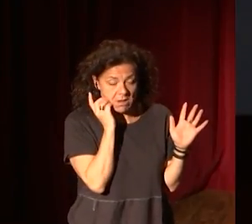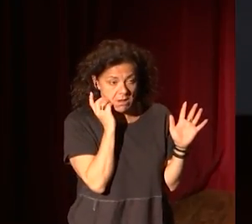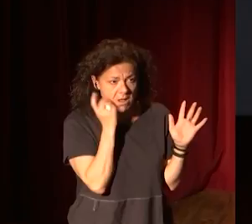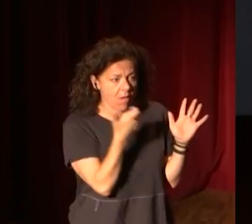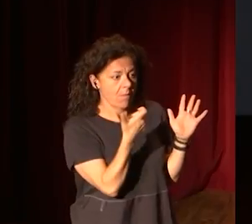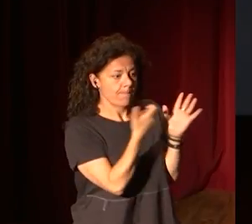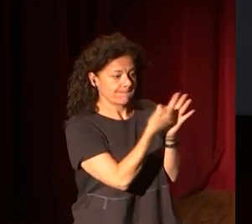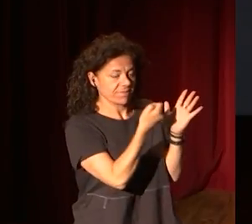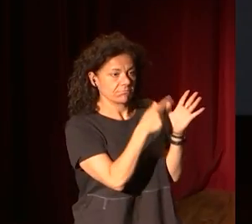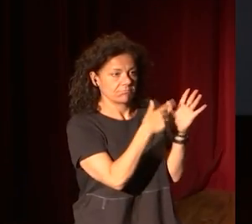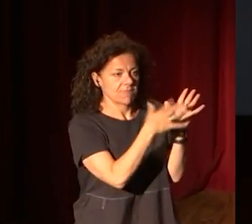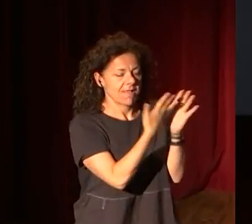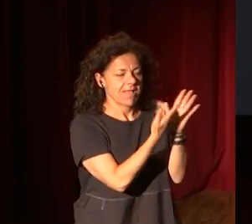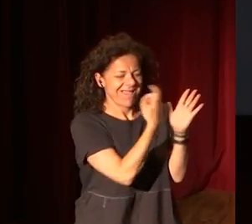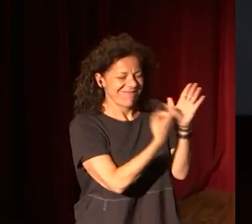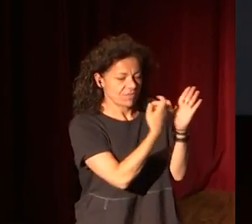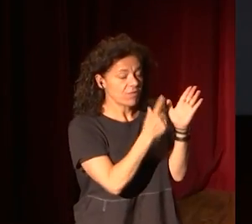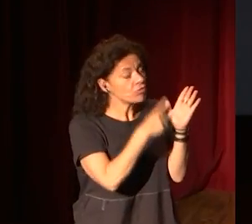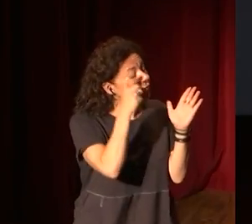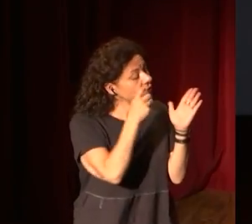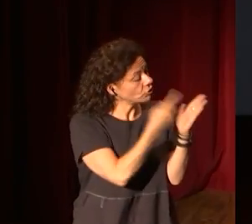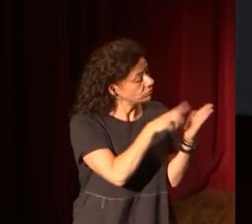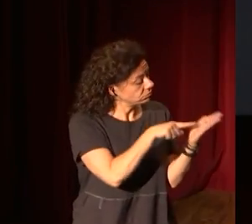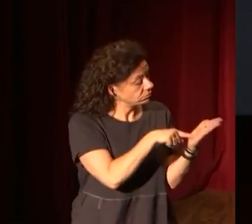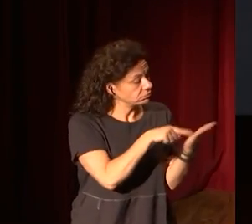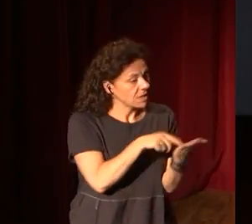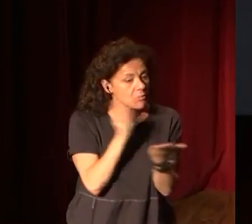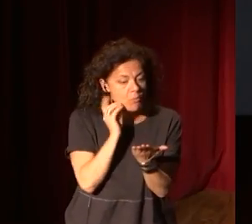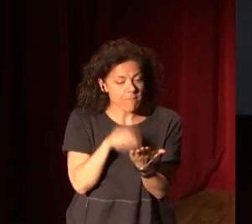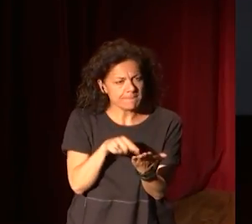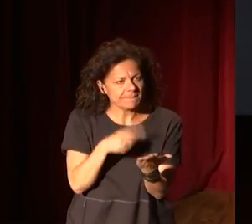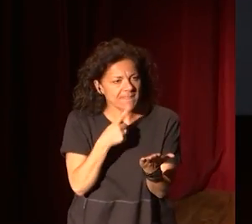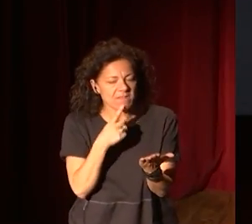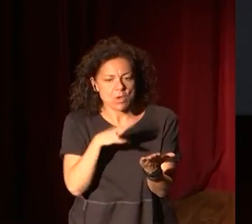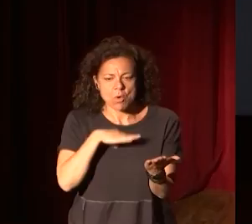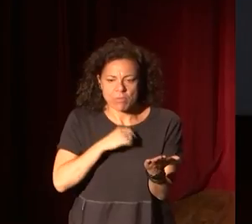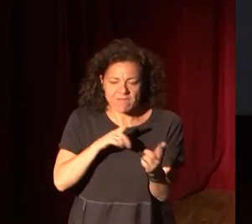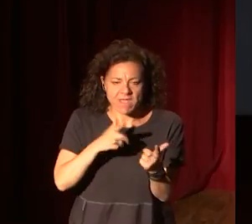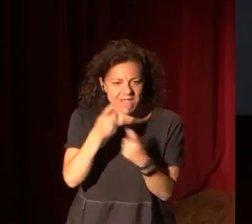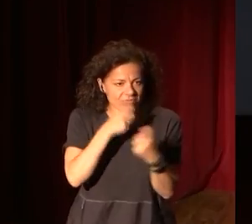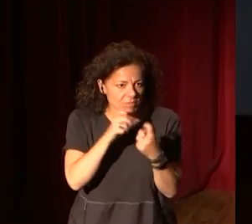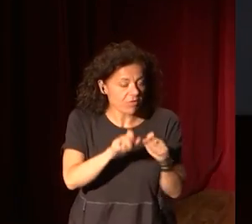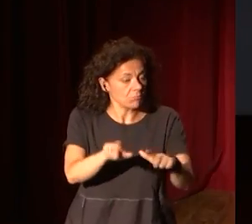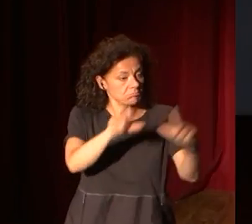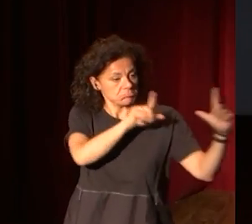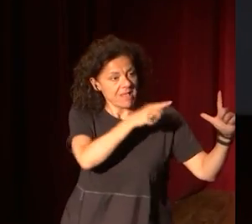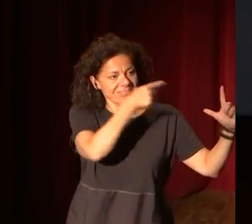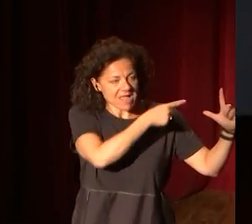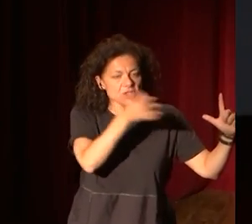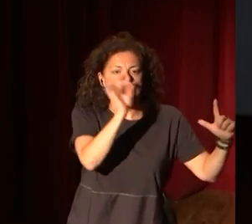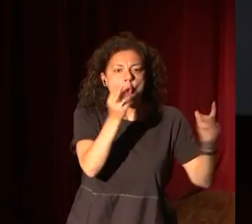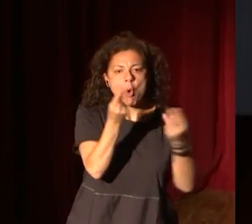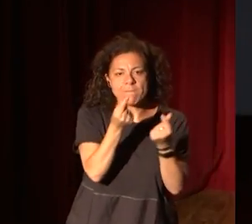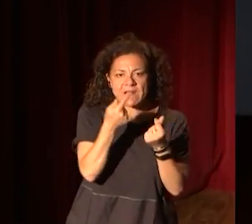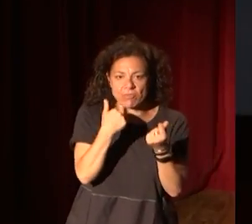dar información, hacer una foto y que den información sobre, puede ser sobre una cartela, puede ser sobre el precio de un producto, puede ser